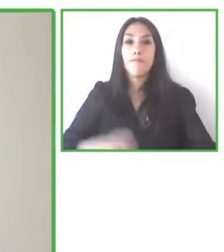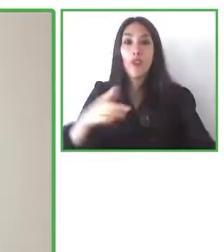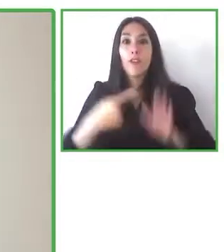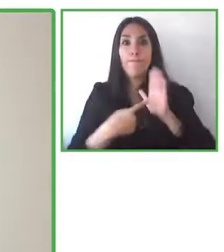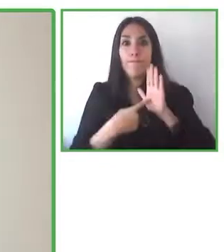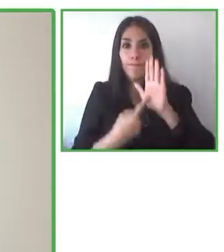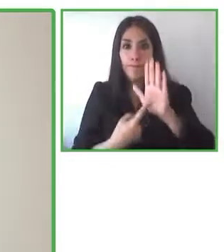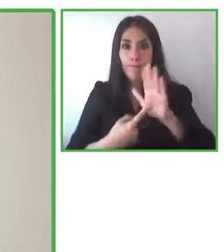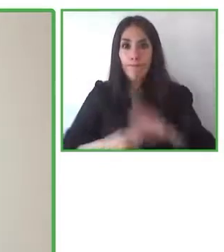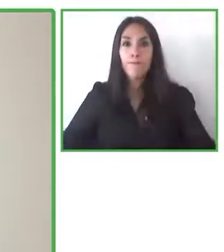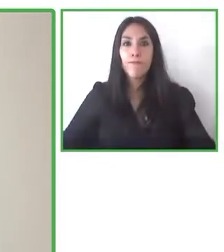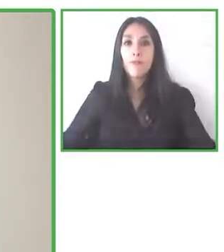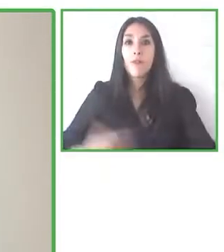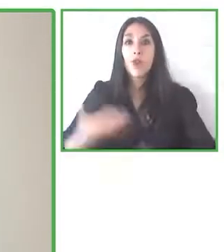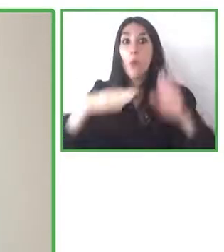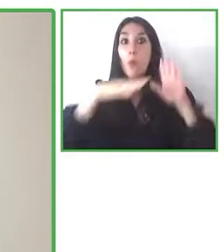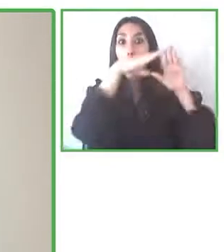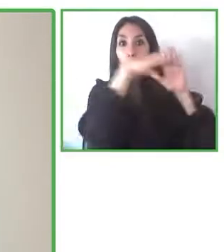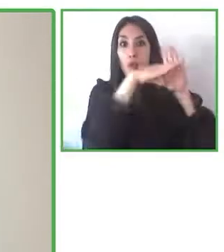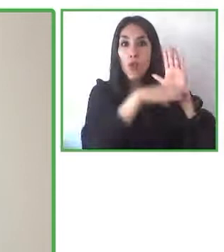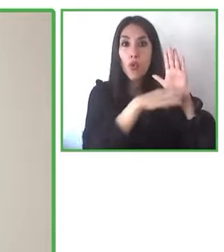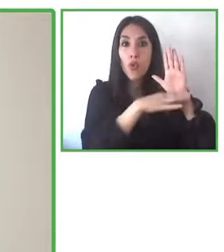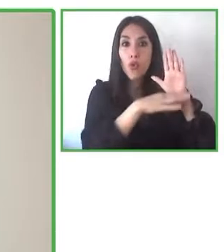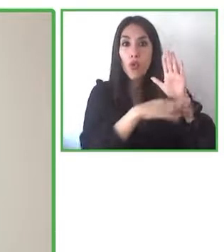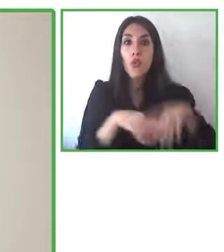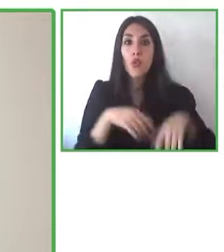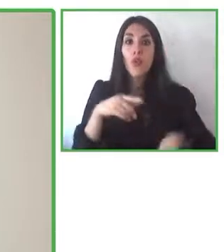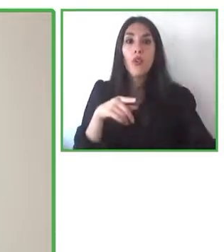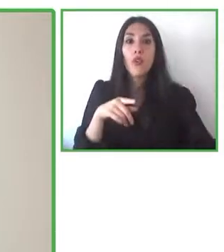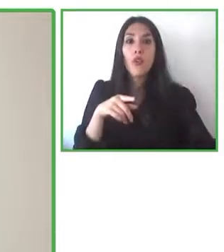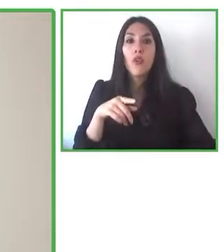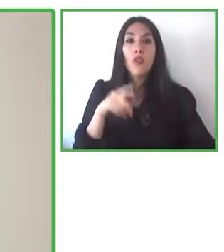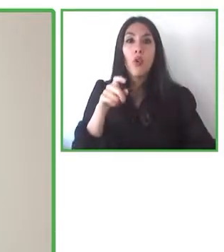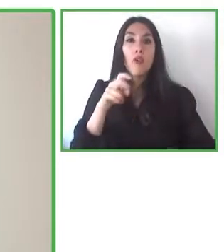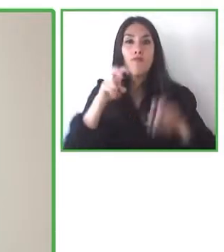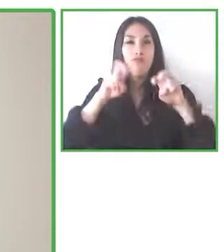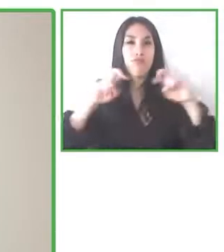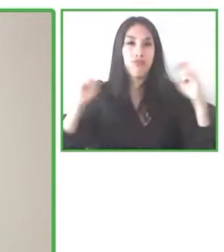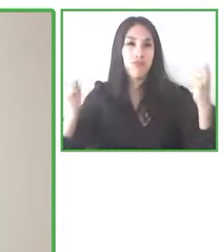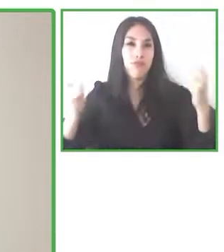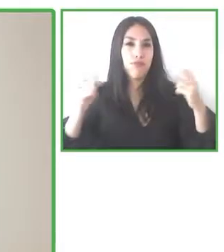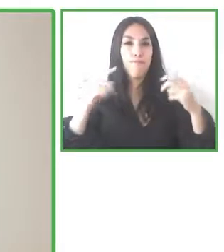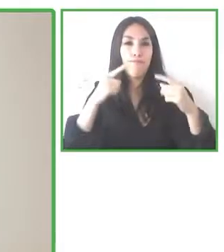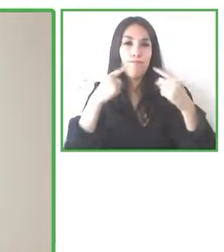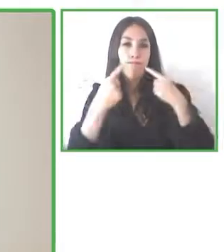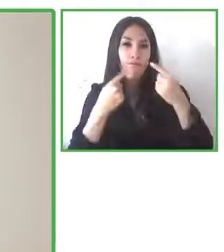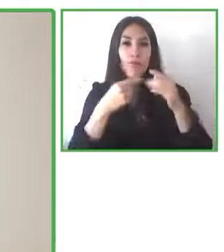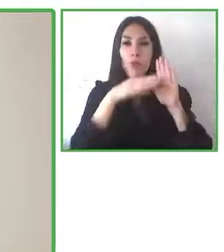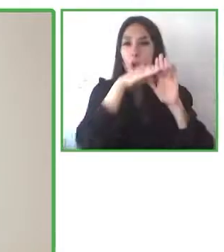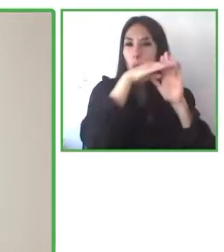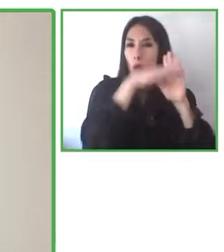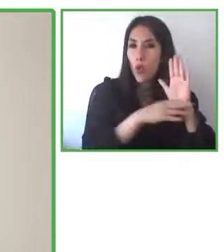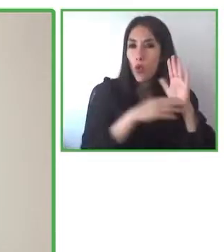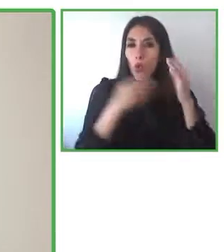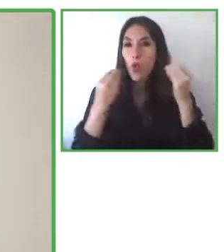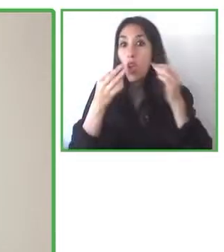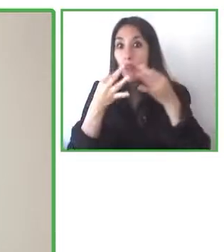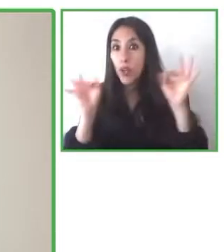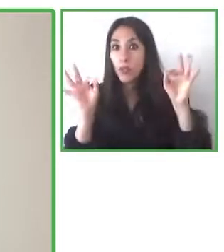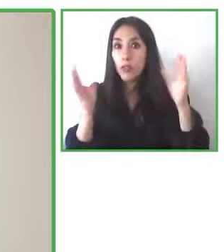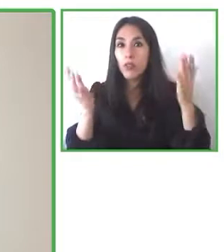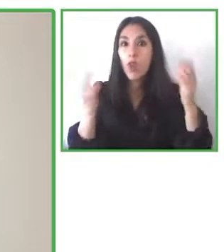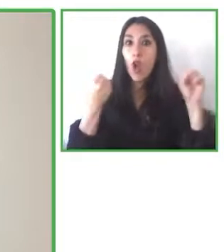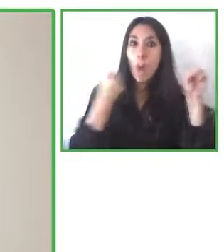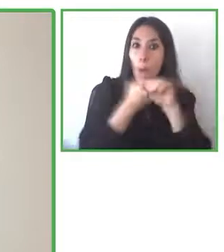que es un proyecto realmente interesante. Es una aplicación gratuita que apoya principalmente el desarrollo de